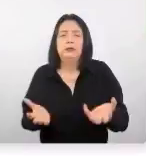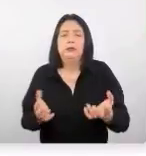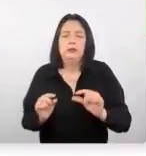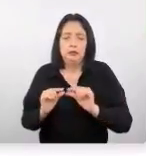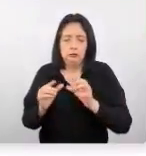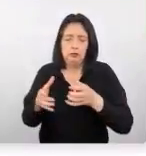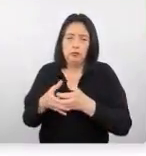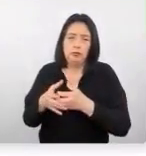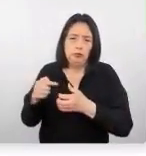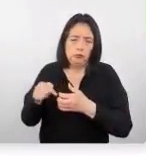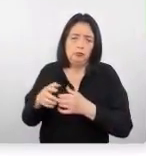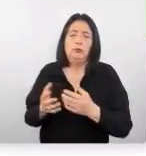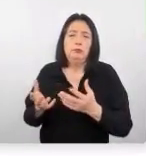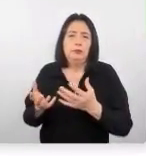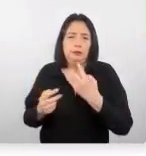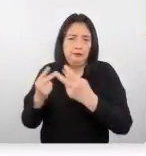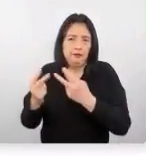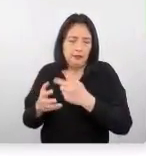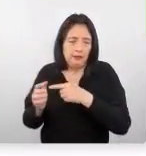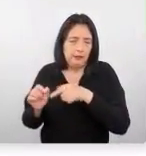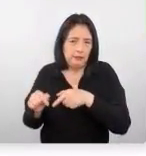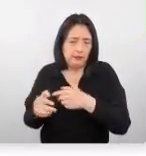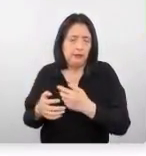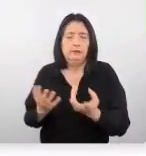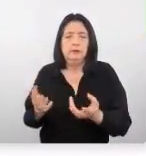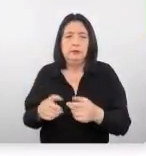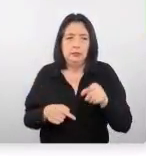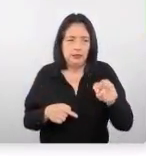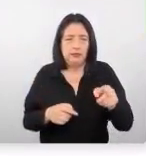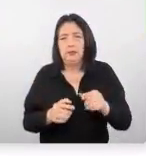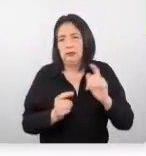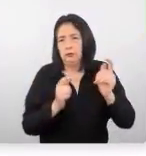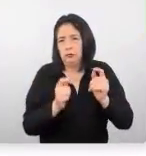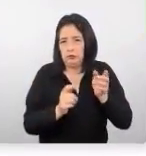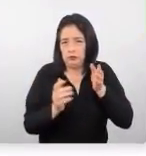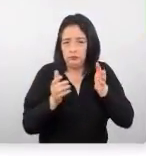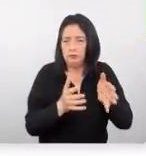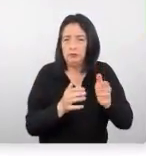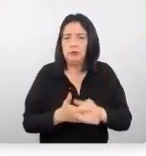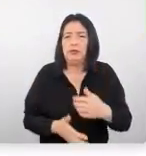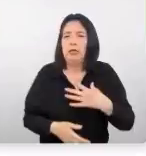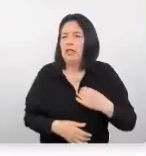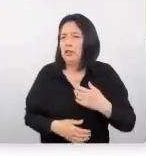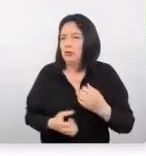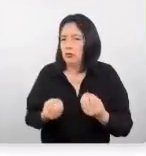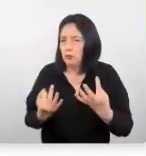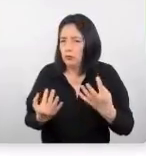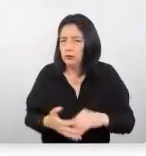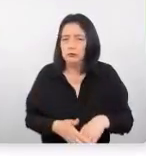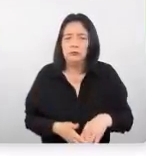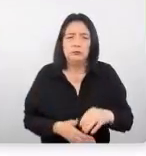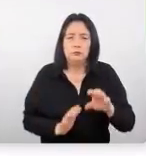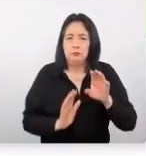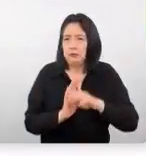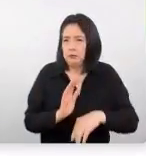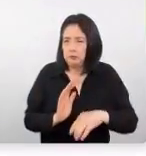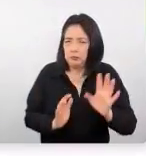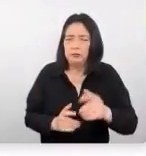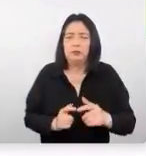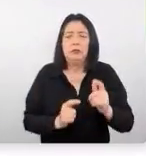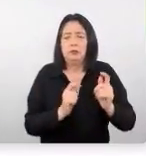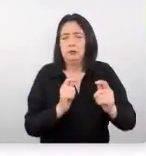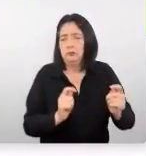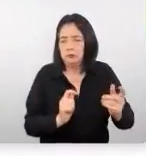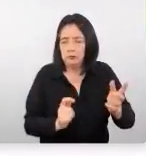tienen que estar más orientados a este tipo de turista en la edad es ligeramente menor al turista